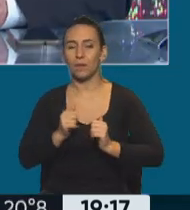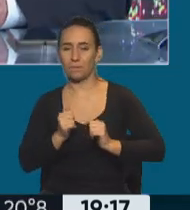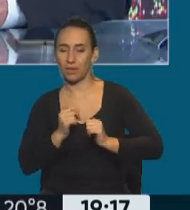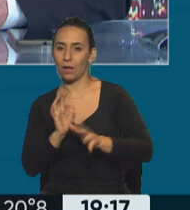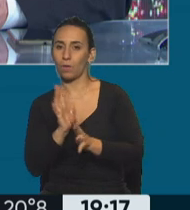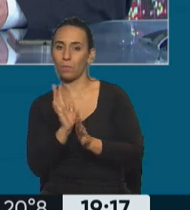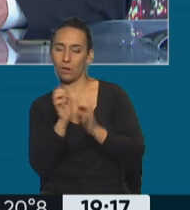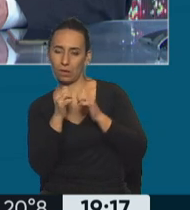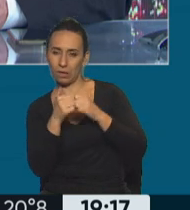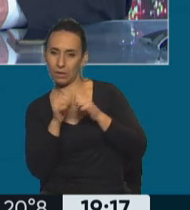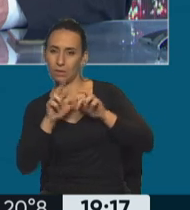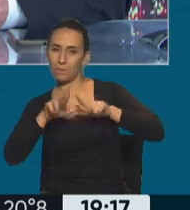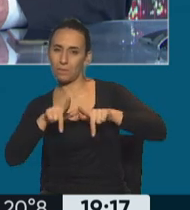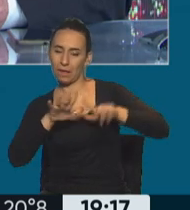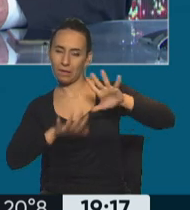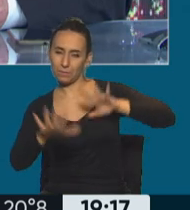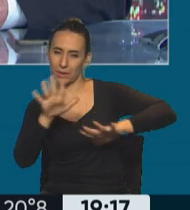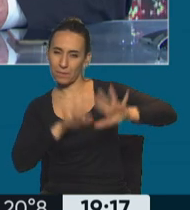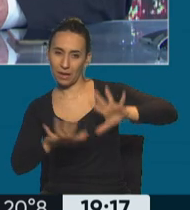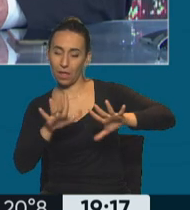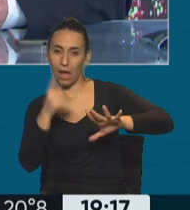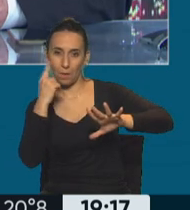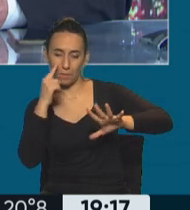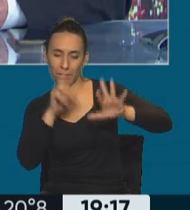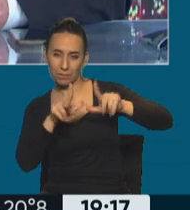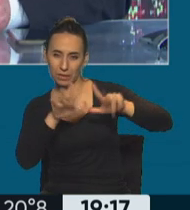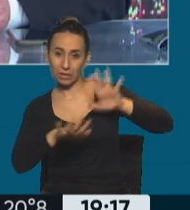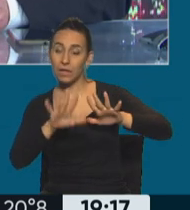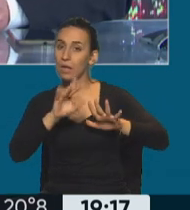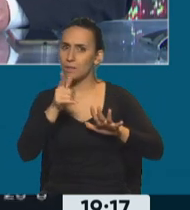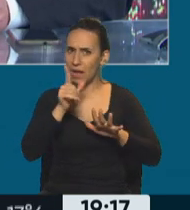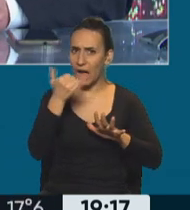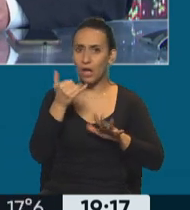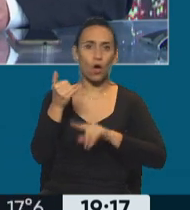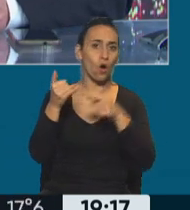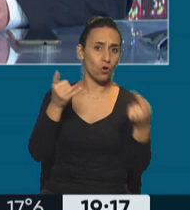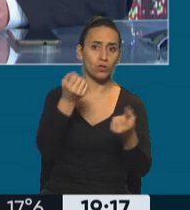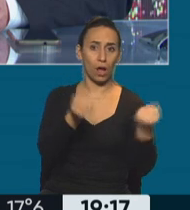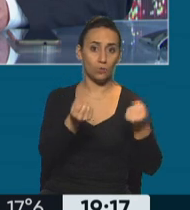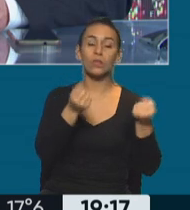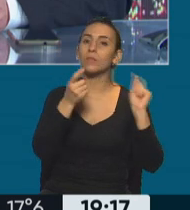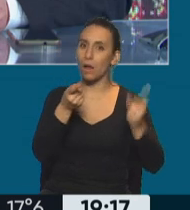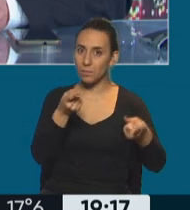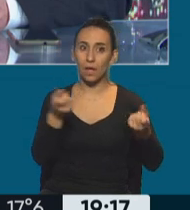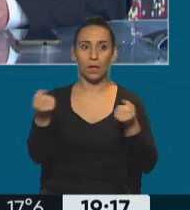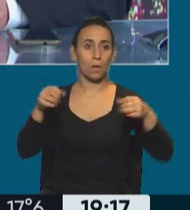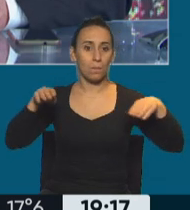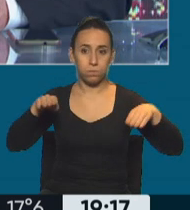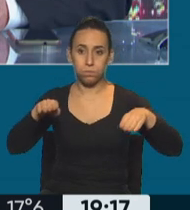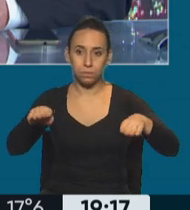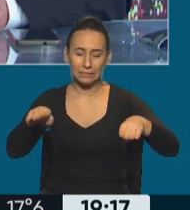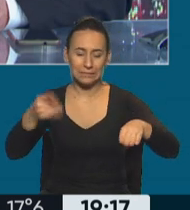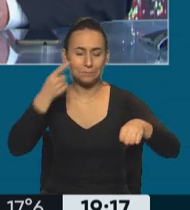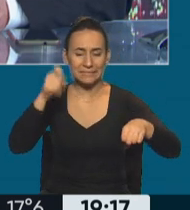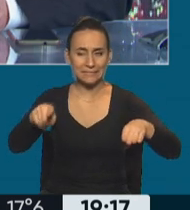una suerte de plan premeditado y la presencia de un segundo vehículo que también inició la persecución pero cuando se dio cuenta de lo que